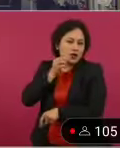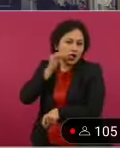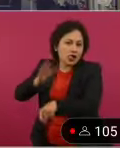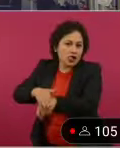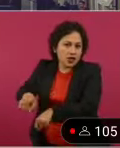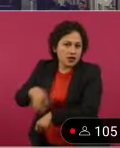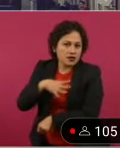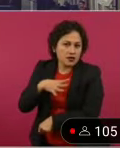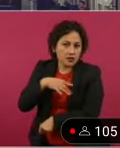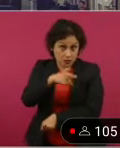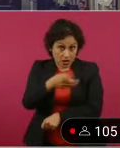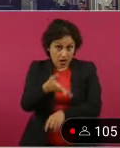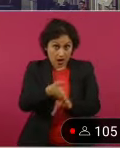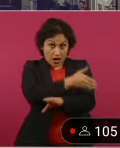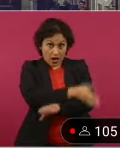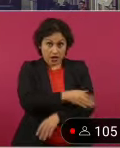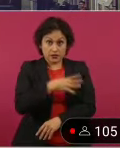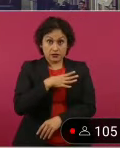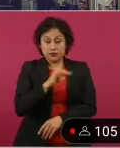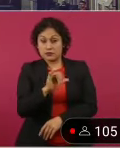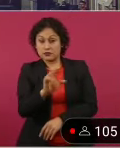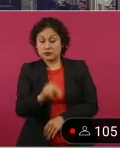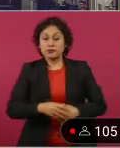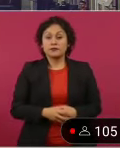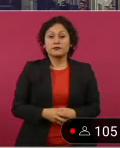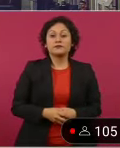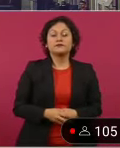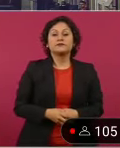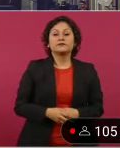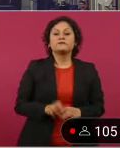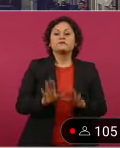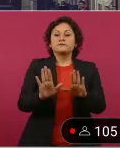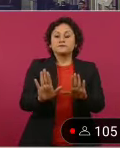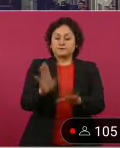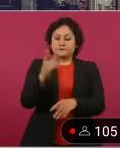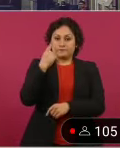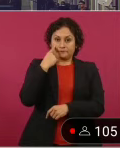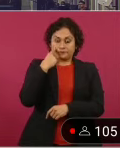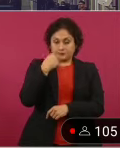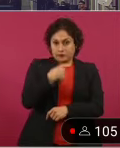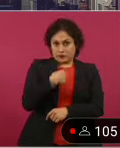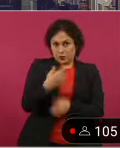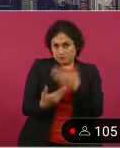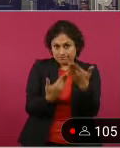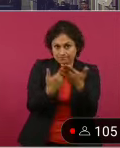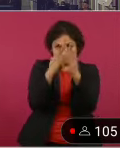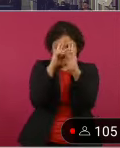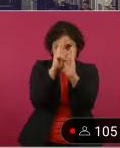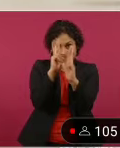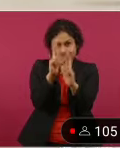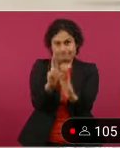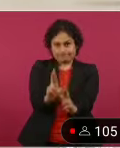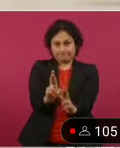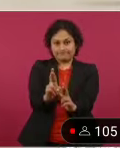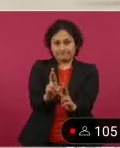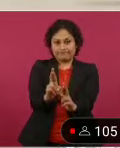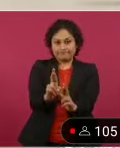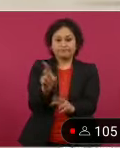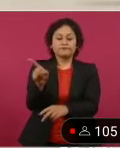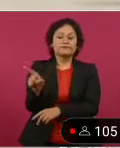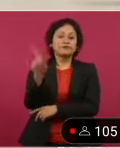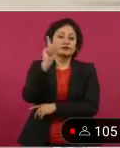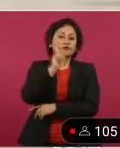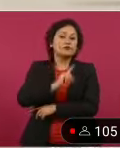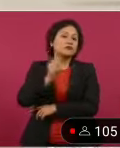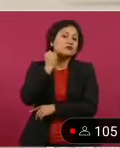Bueno, mire, yo le aconsejaría con todo respeto al senador Almenta que